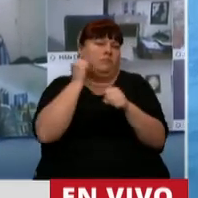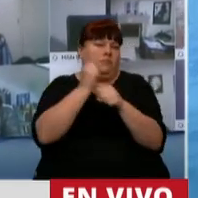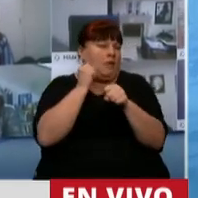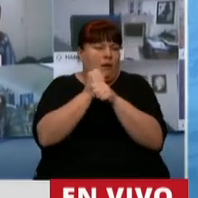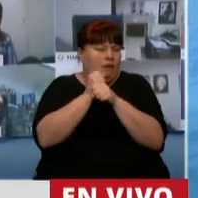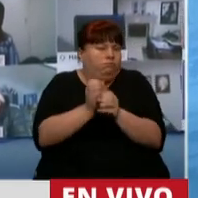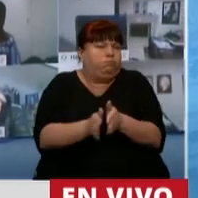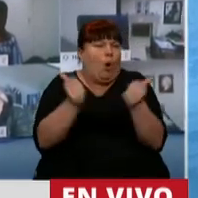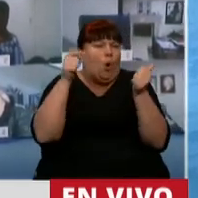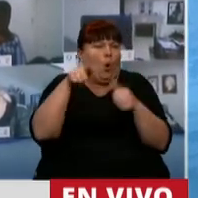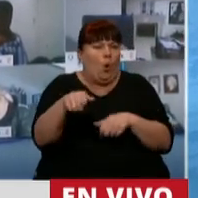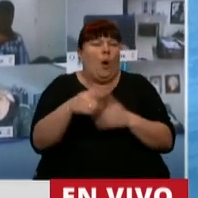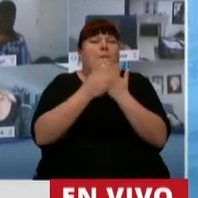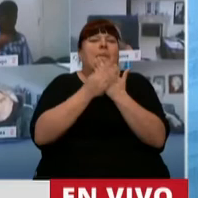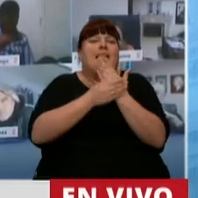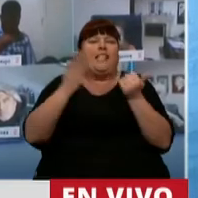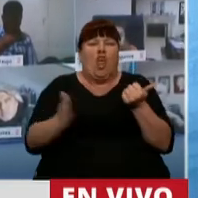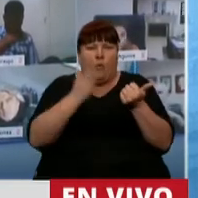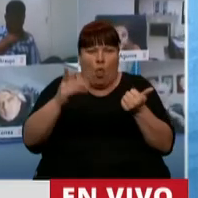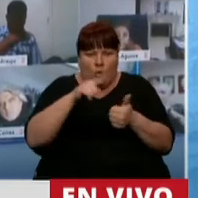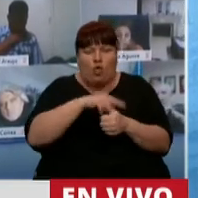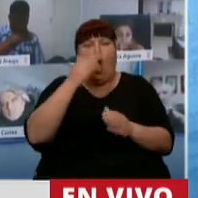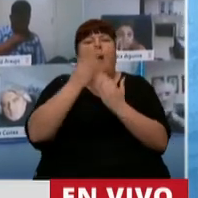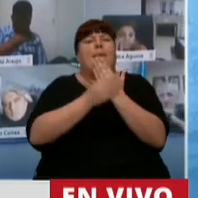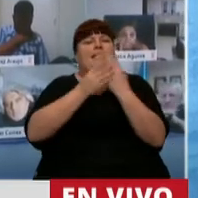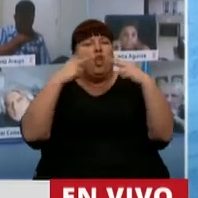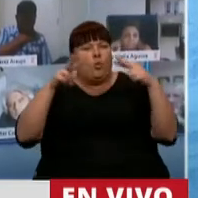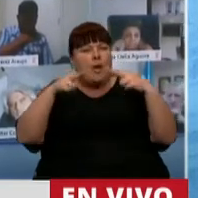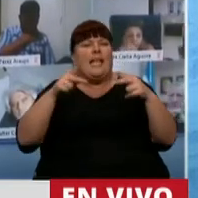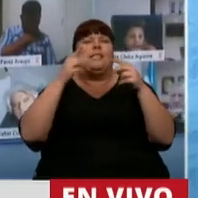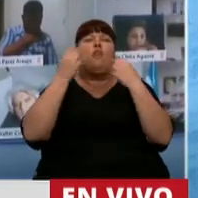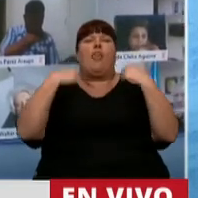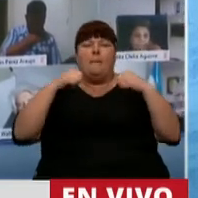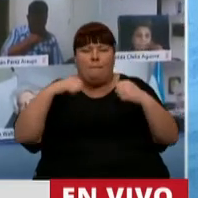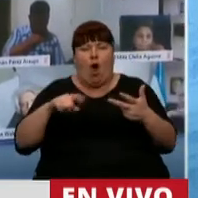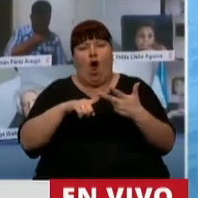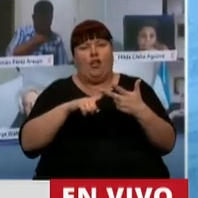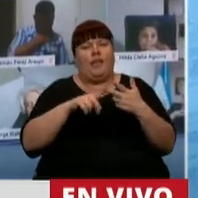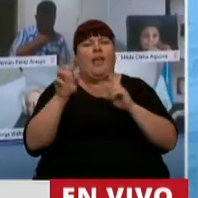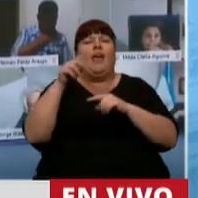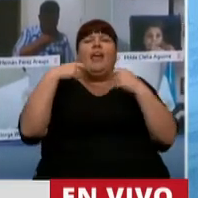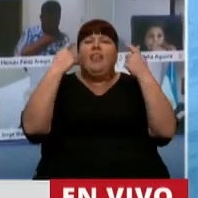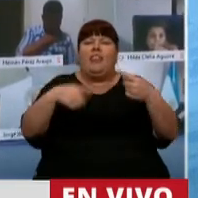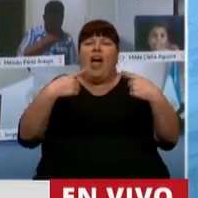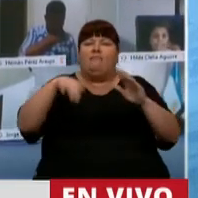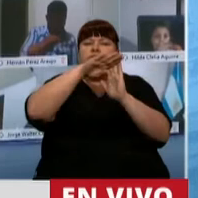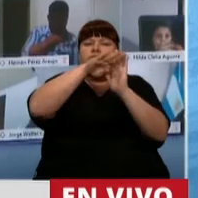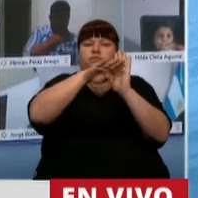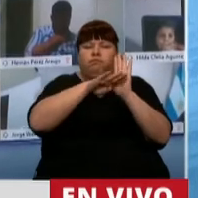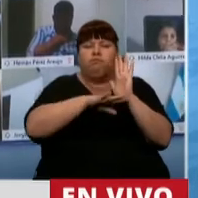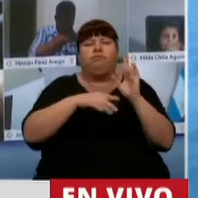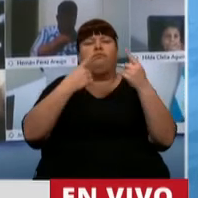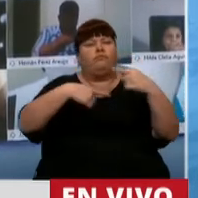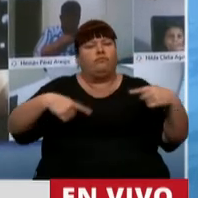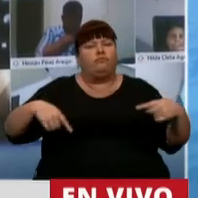rápidamente, desde el Ministerio de la Producción, del Ministerio de Turismo y Deportes, generando una serie de medidas, una